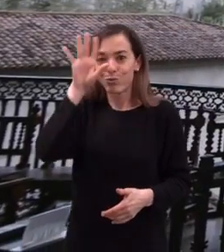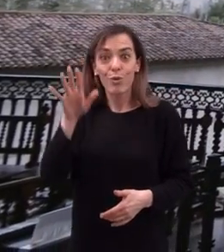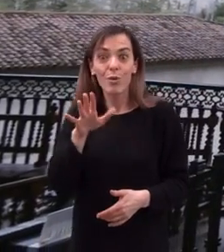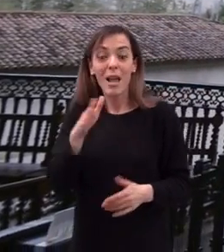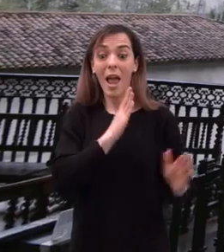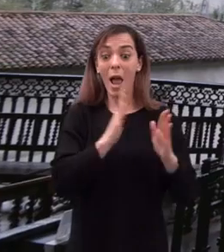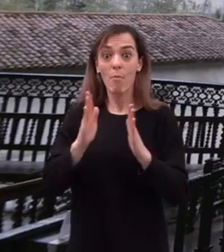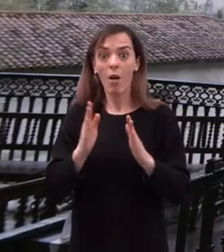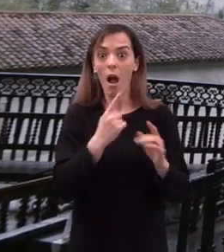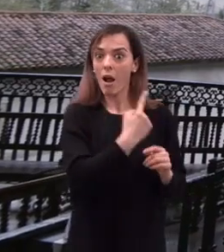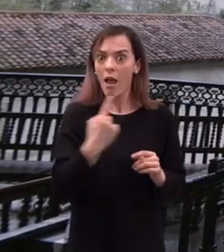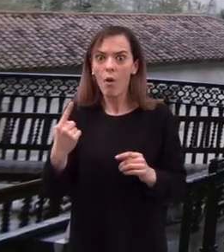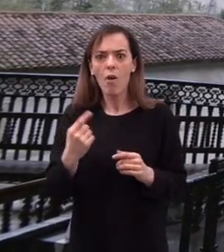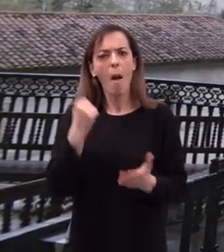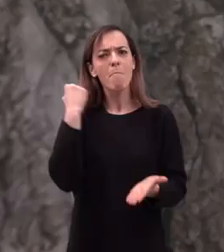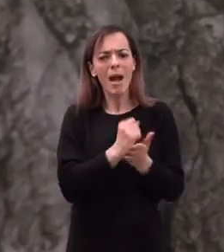dejado su huella.